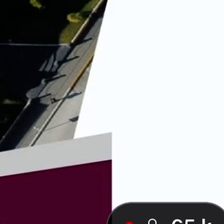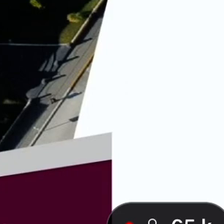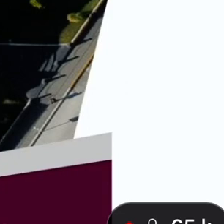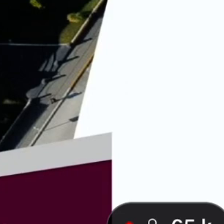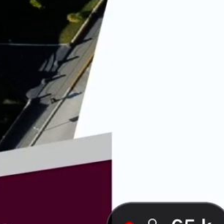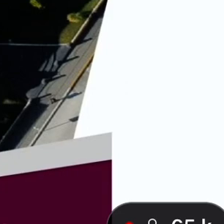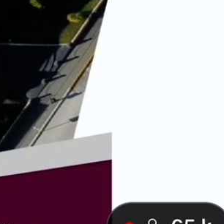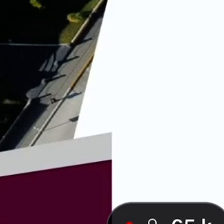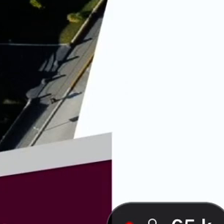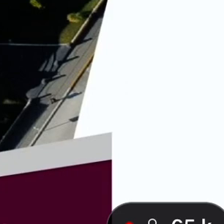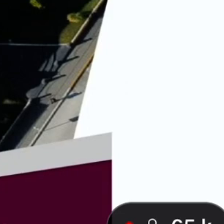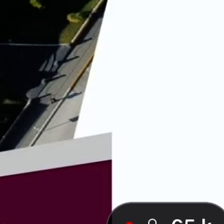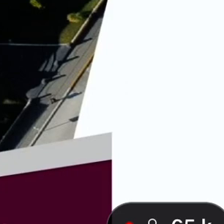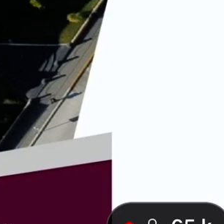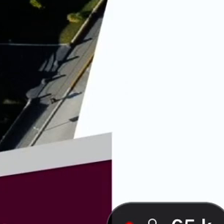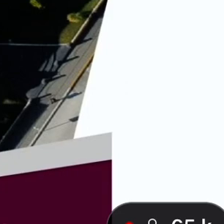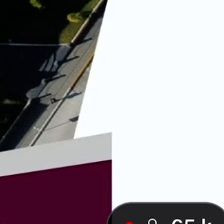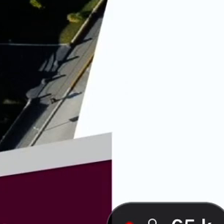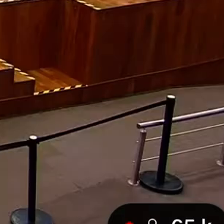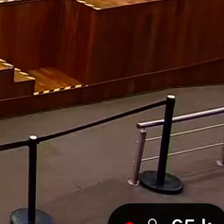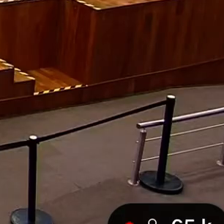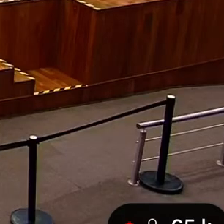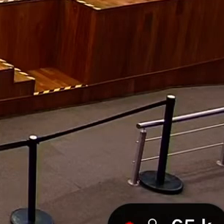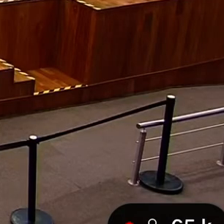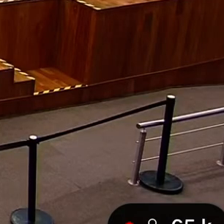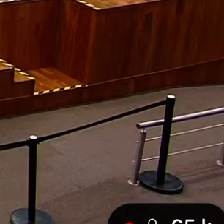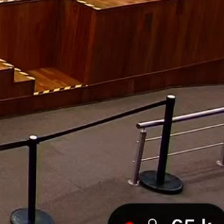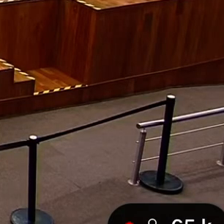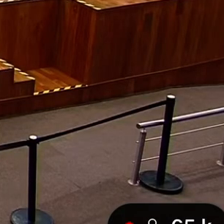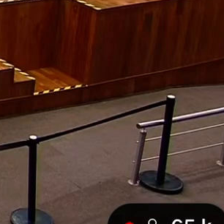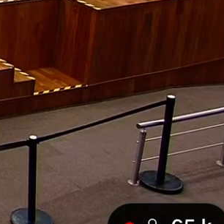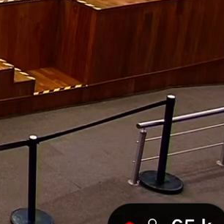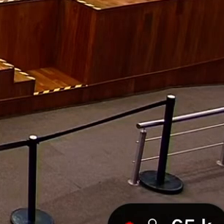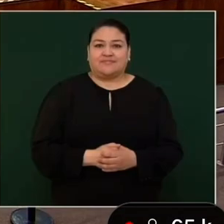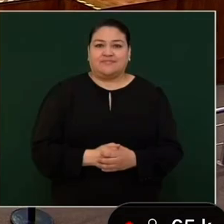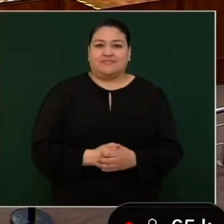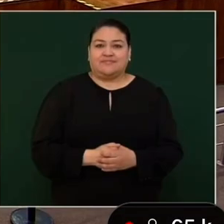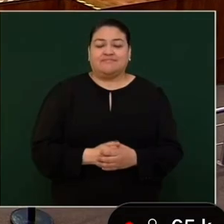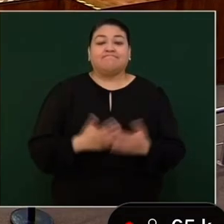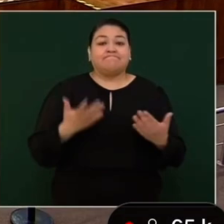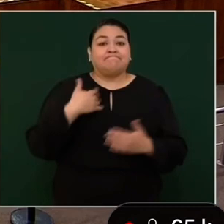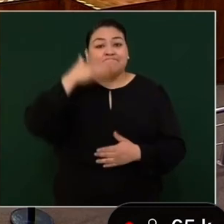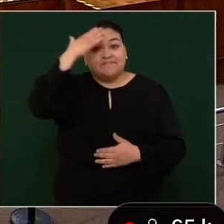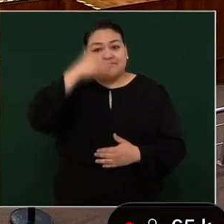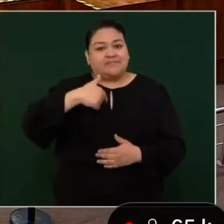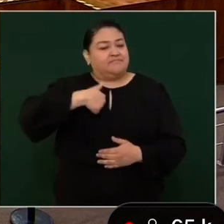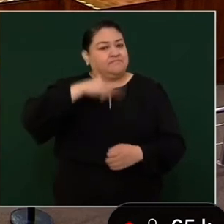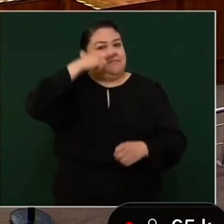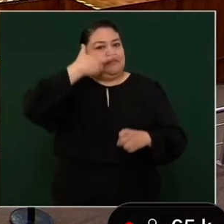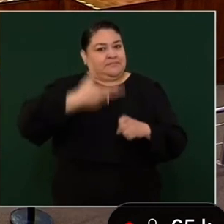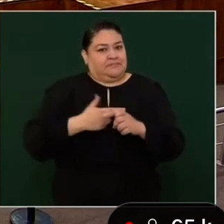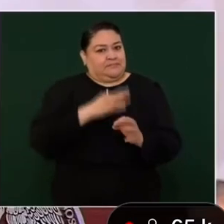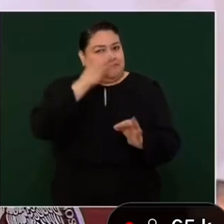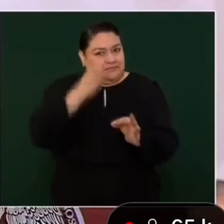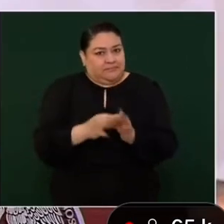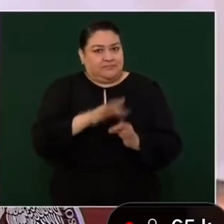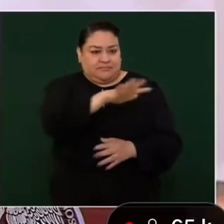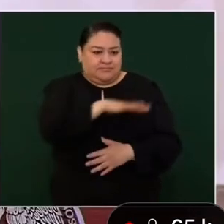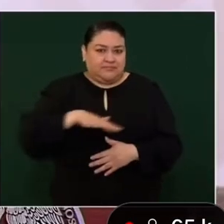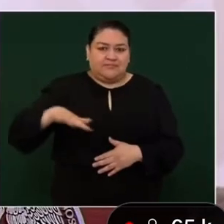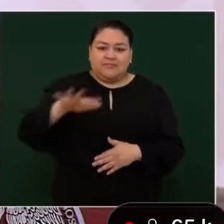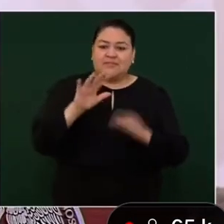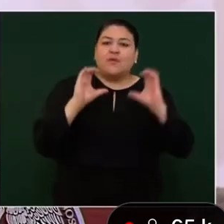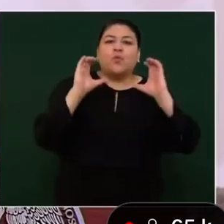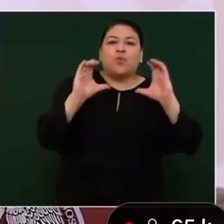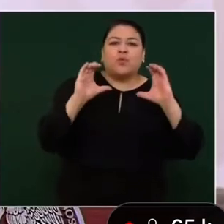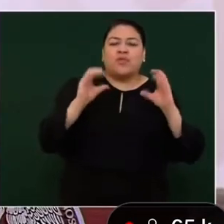toneladas de emisión de CO2. Con esto empezaremos a dar un avance importante en nuestro compromiso con el medio ambiente.